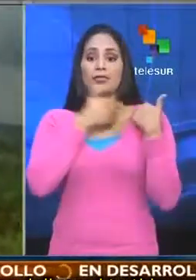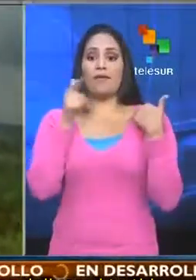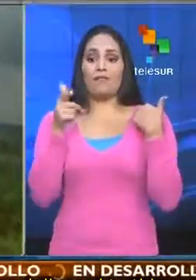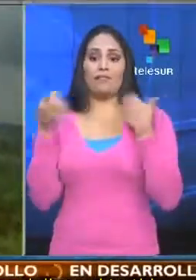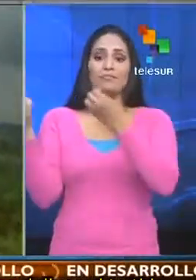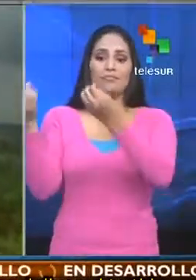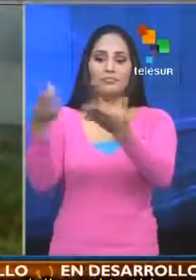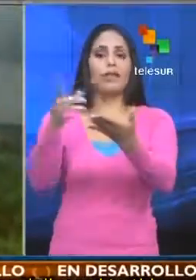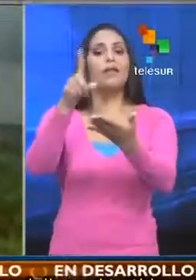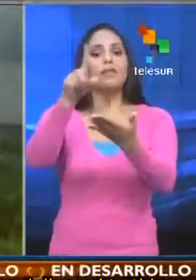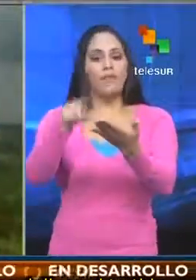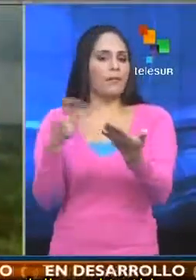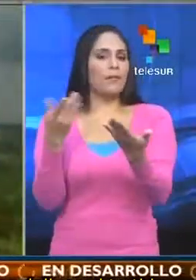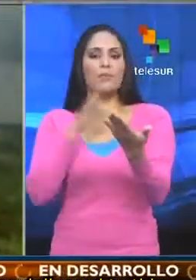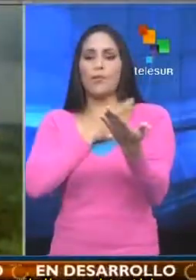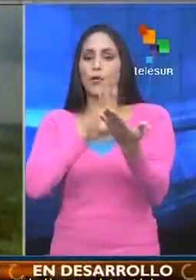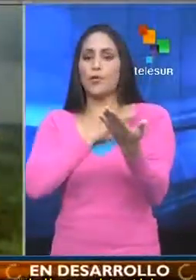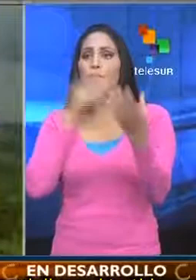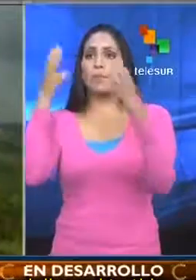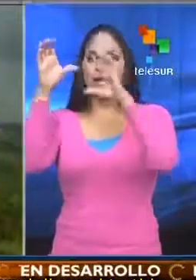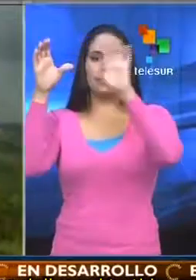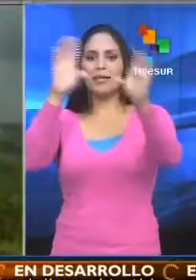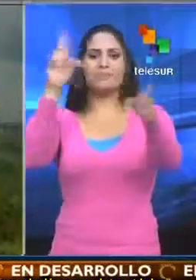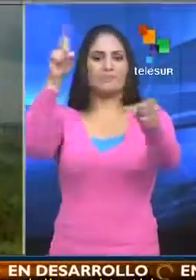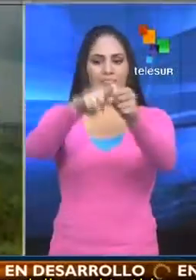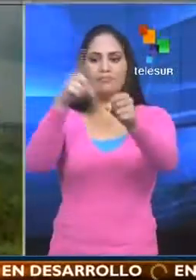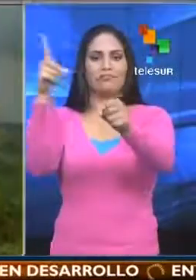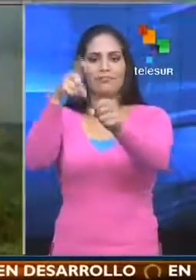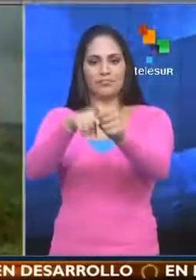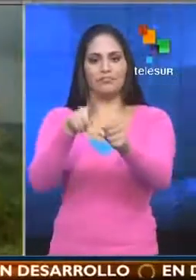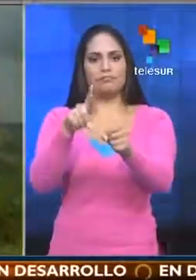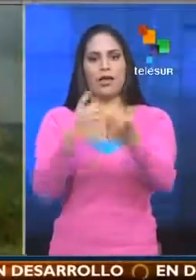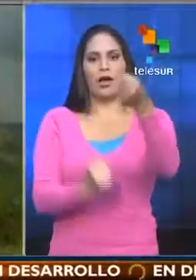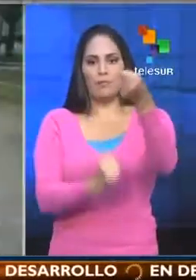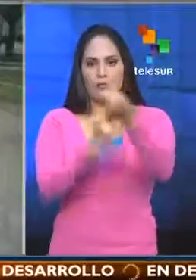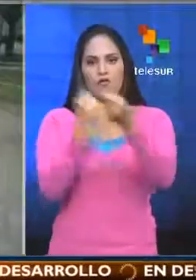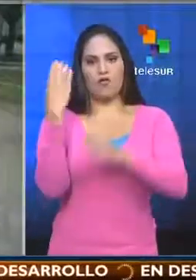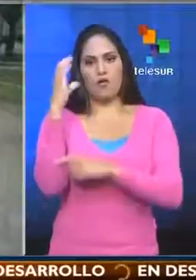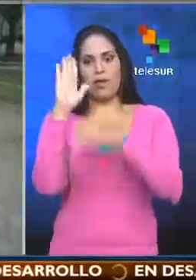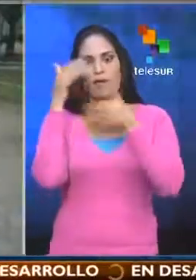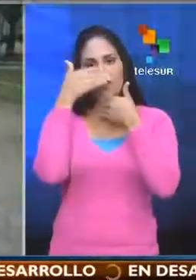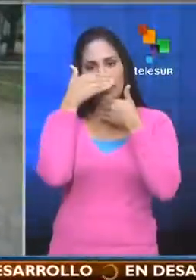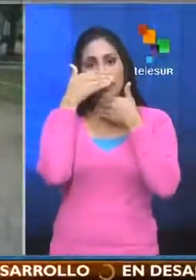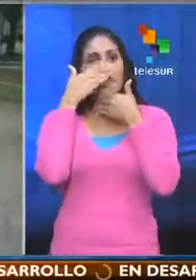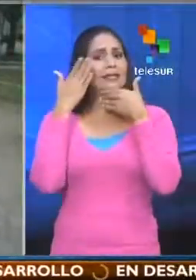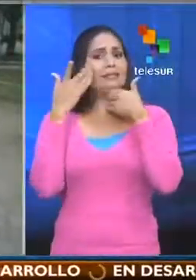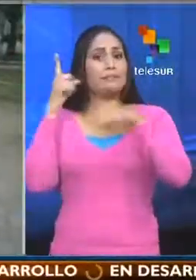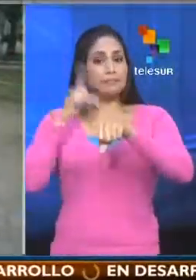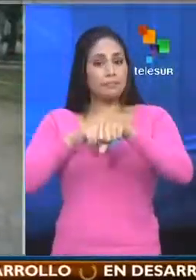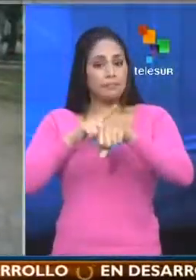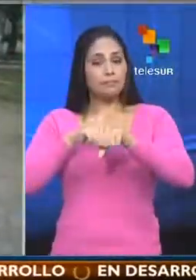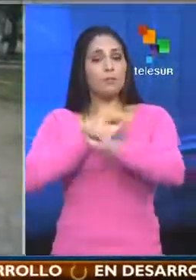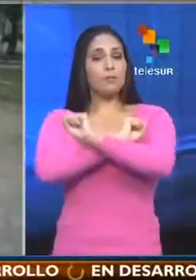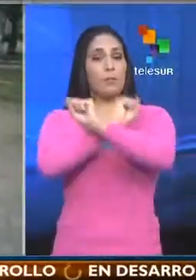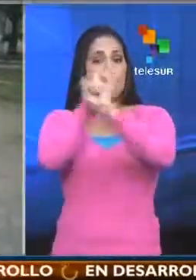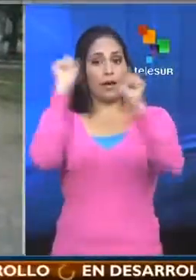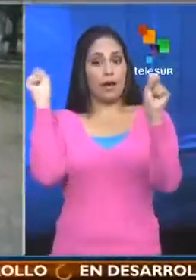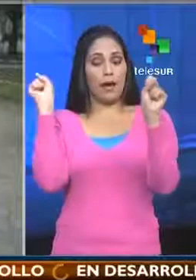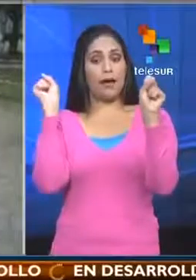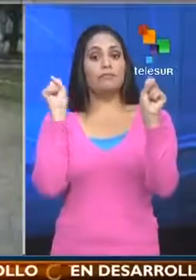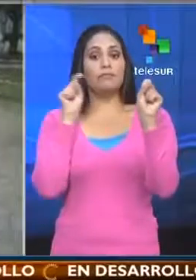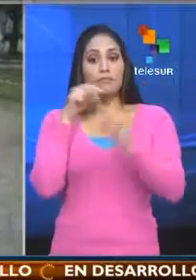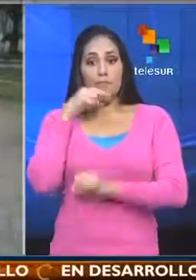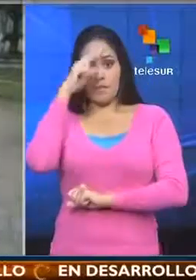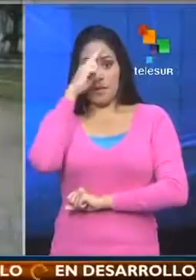a los países garantes, los representantes de los países garantes. De muy cerca y desde muy temprano también los padres